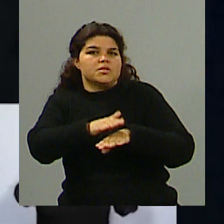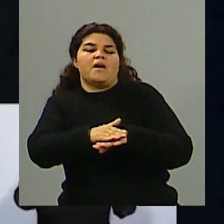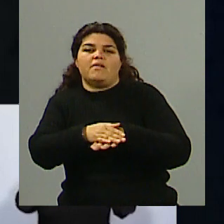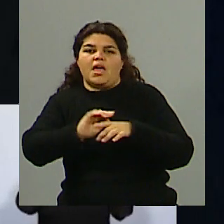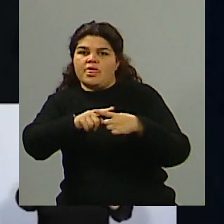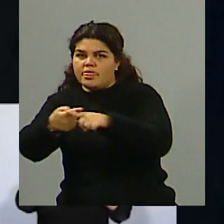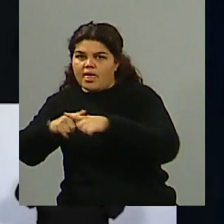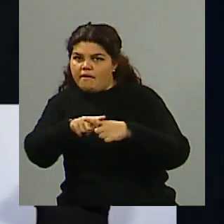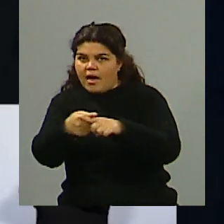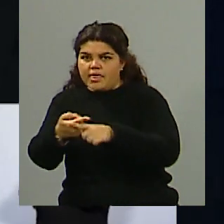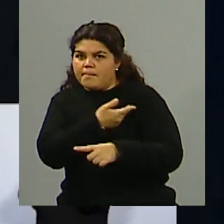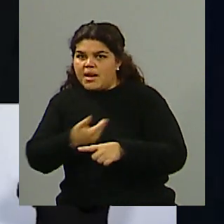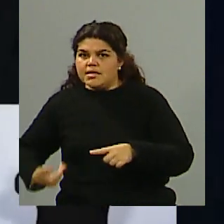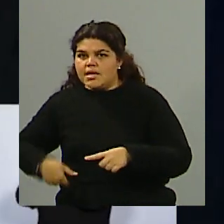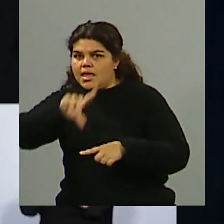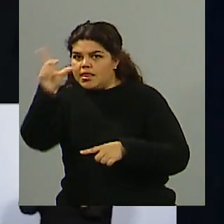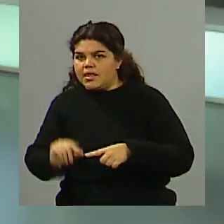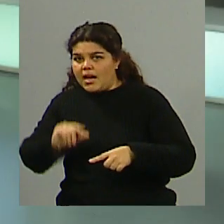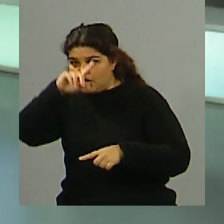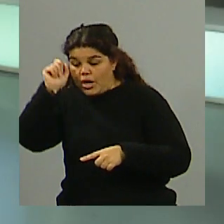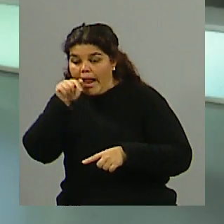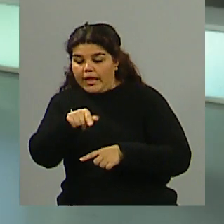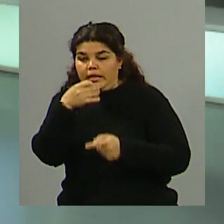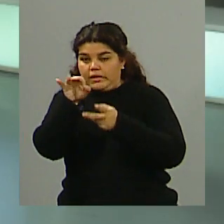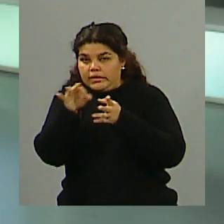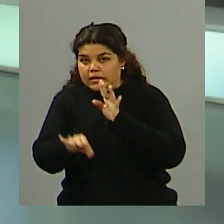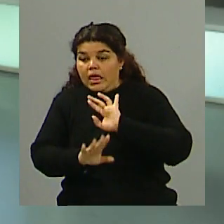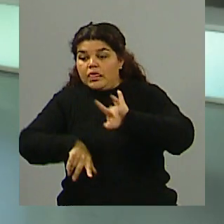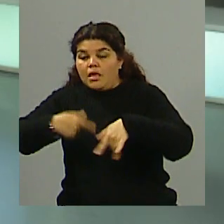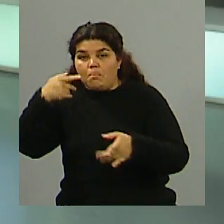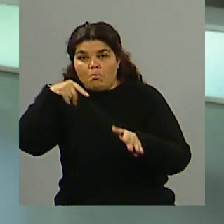armado, de ese debate, así que en el próximo bloque vamos a estar contando los detalles.